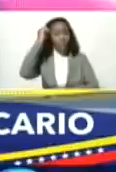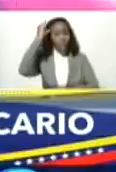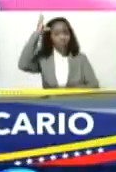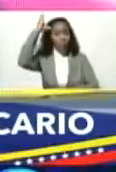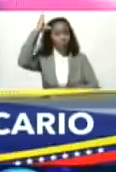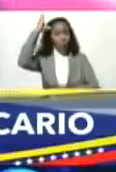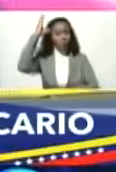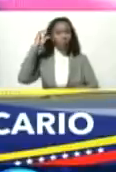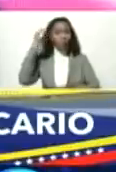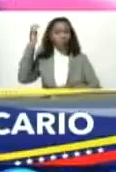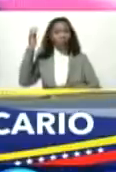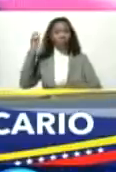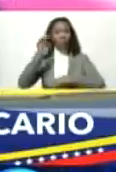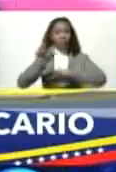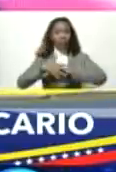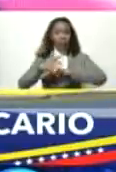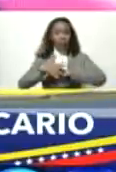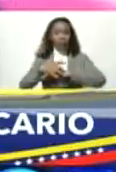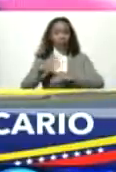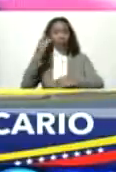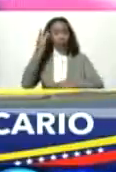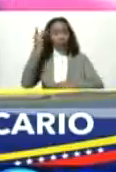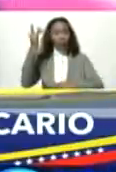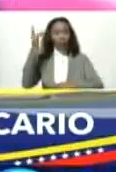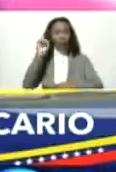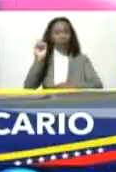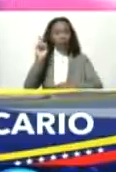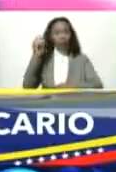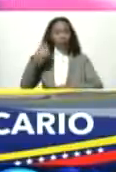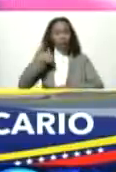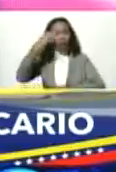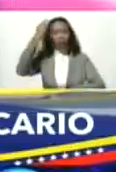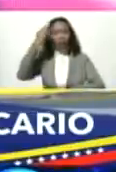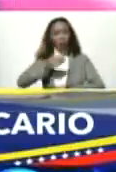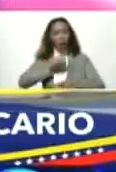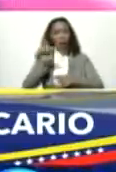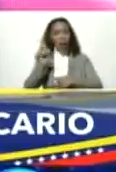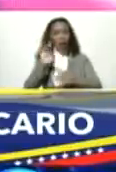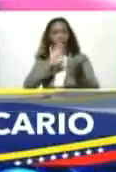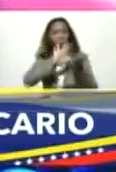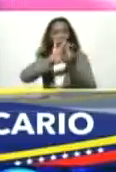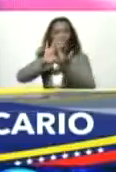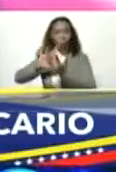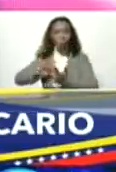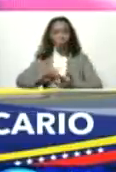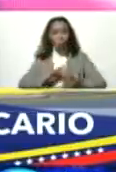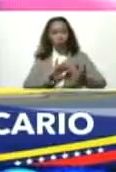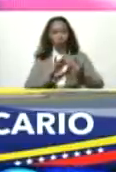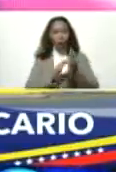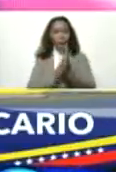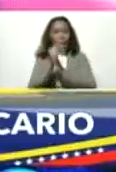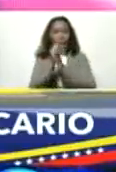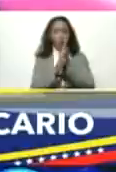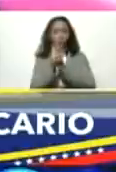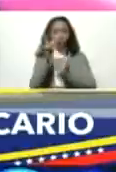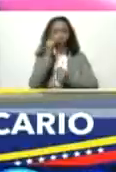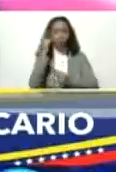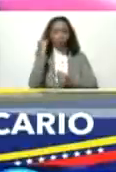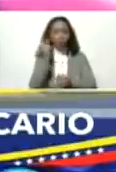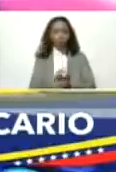técnica y que estoy seguro va a conectarse con emprendedores y